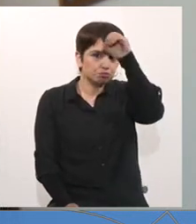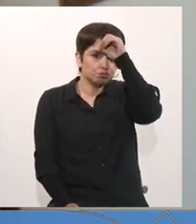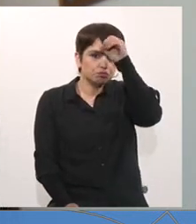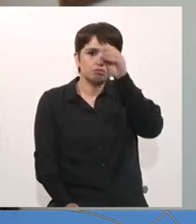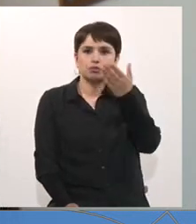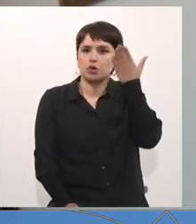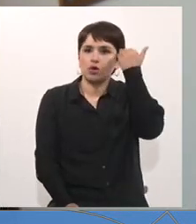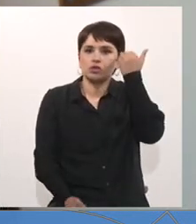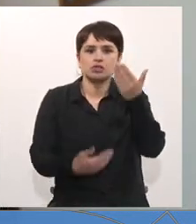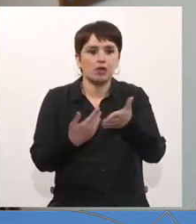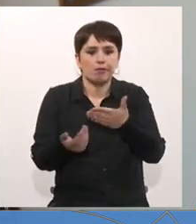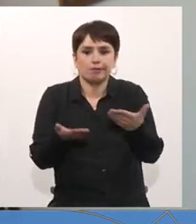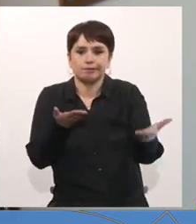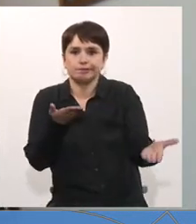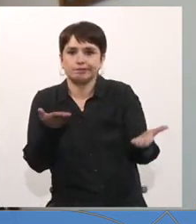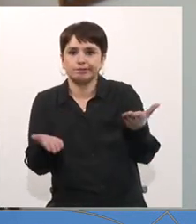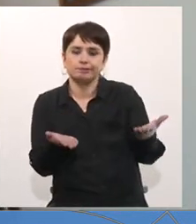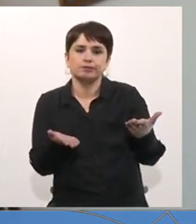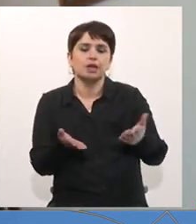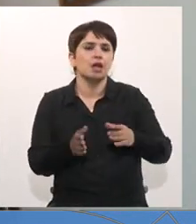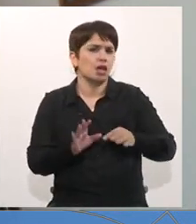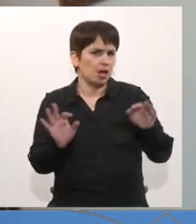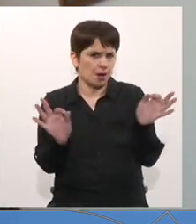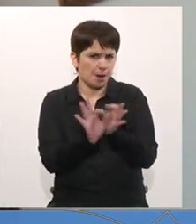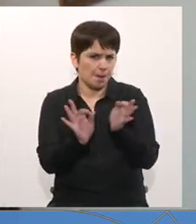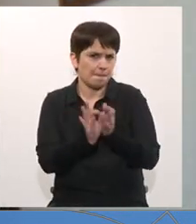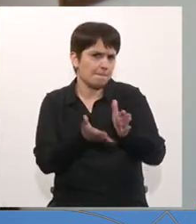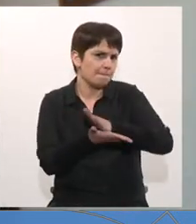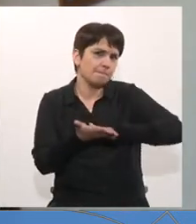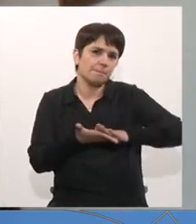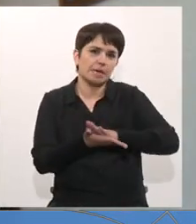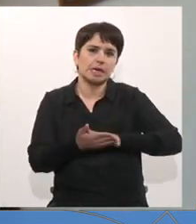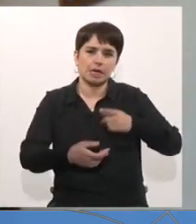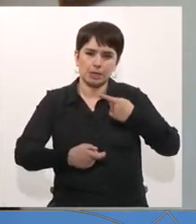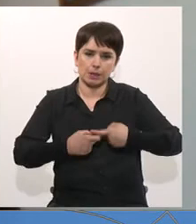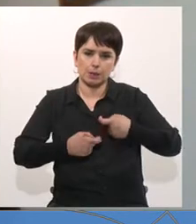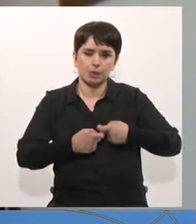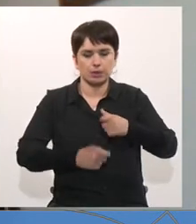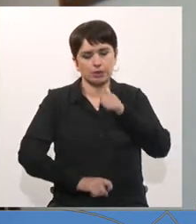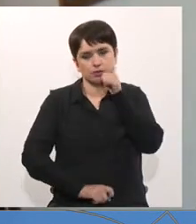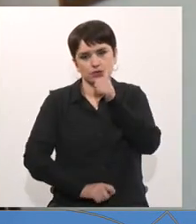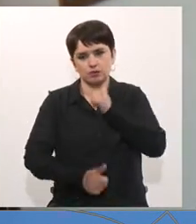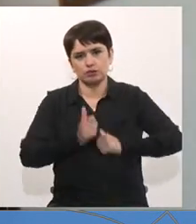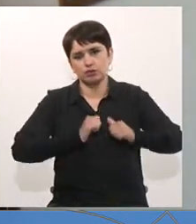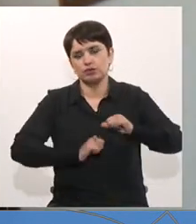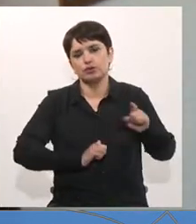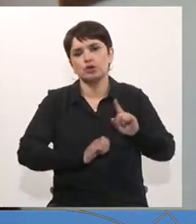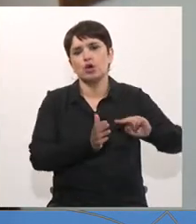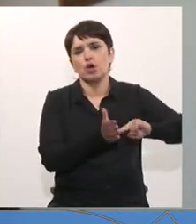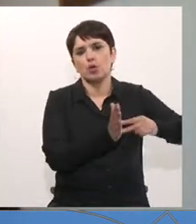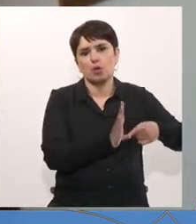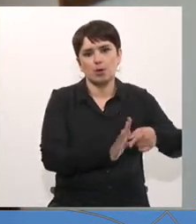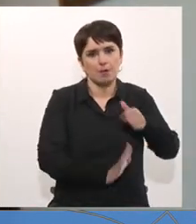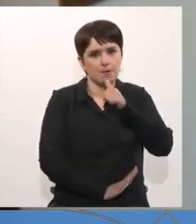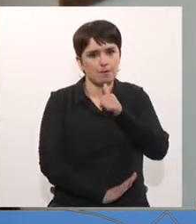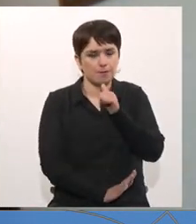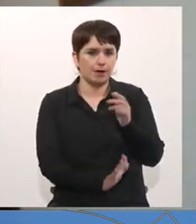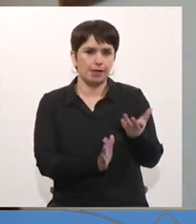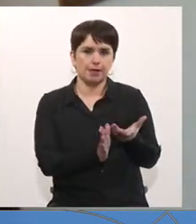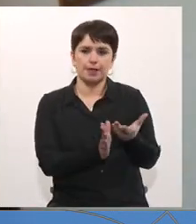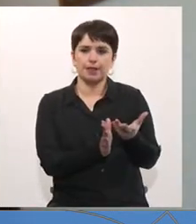Y se los quiero graficar simplemente con cosas concretas, más allá de lo que sufrimos a diario, con los problemas de falta, de